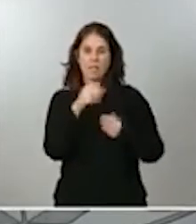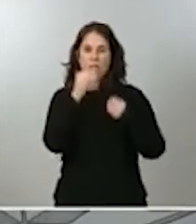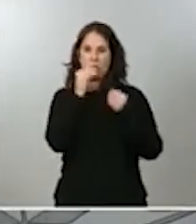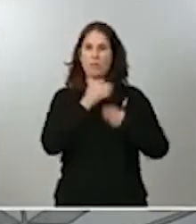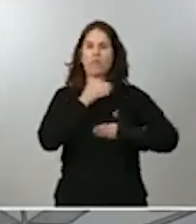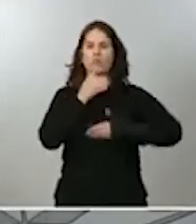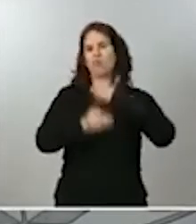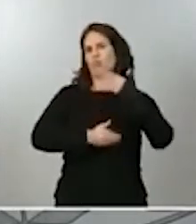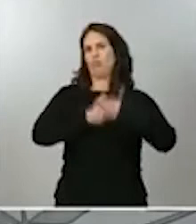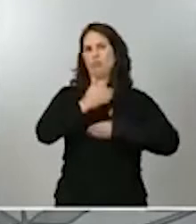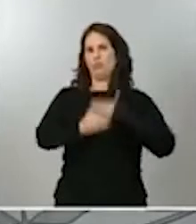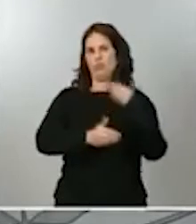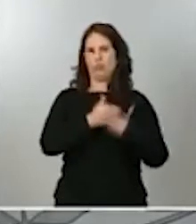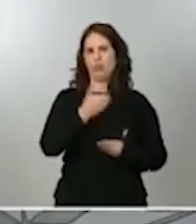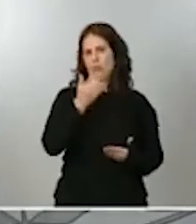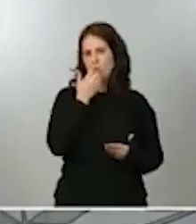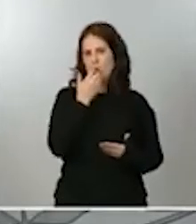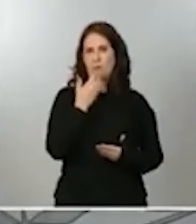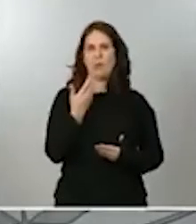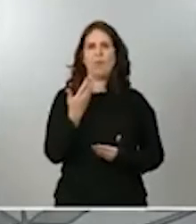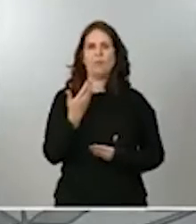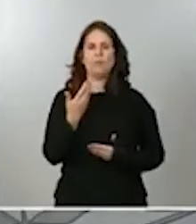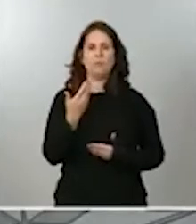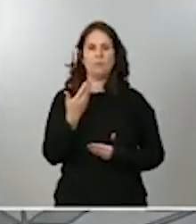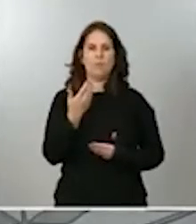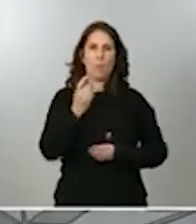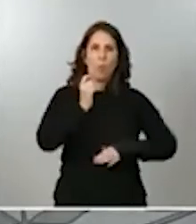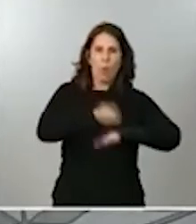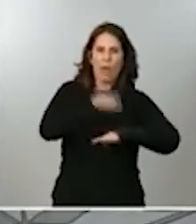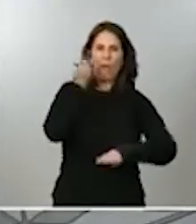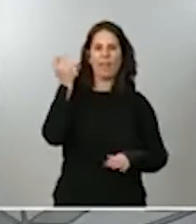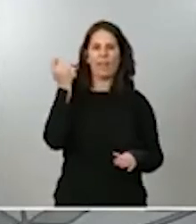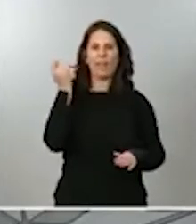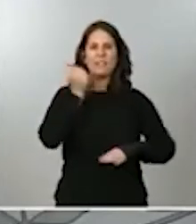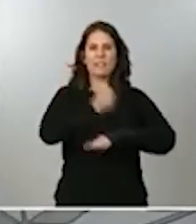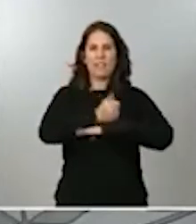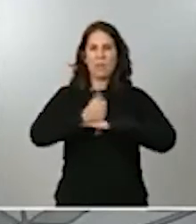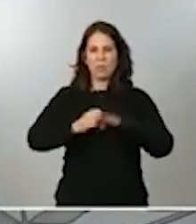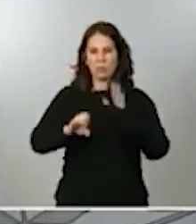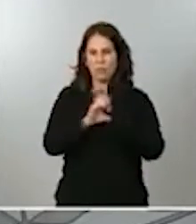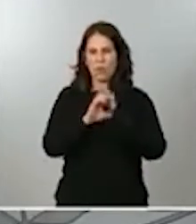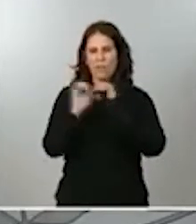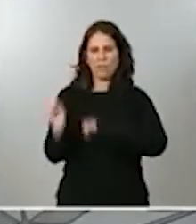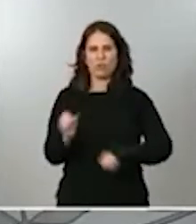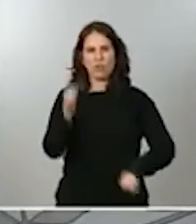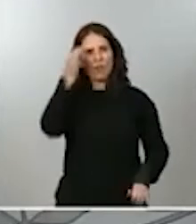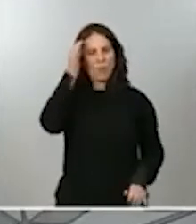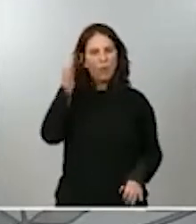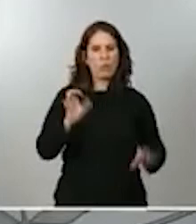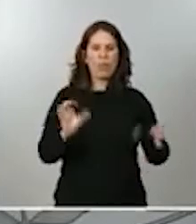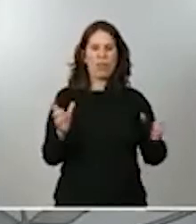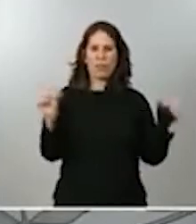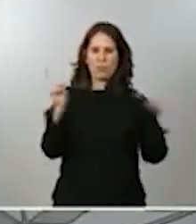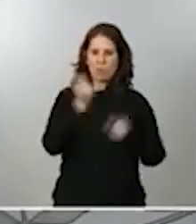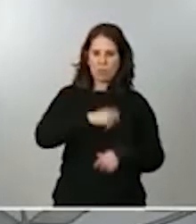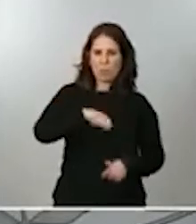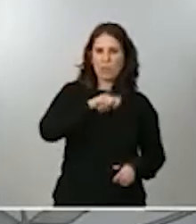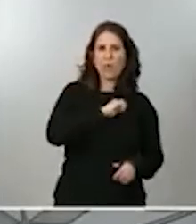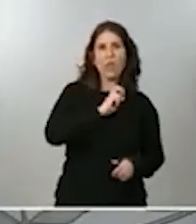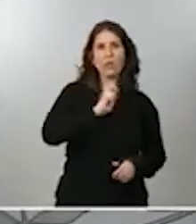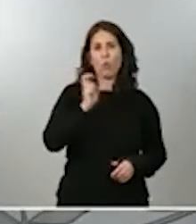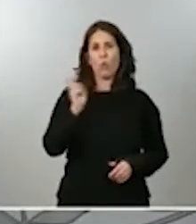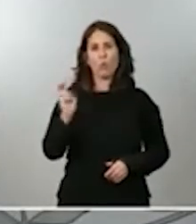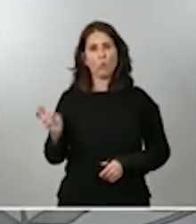como el Gobierno de los jueces, Tribunal Constitucional, Defensor del Pueblo, Radiotelevisión Española y otras instituciones que están